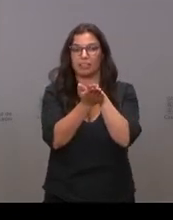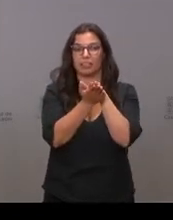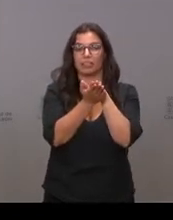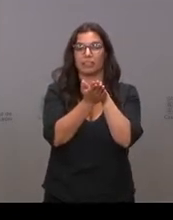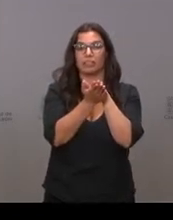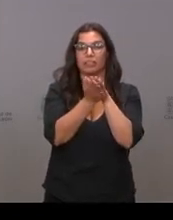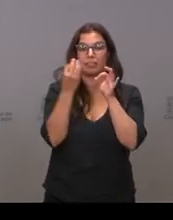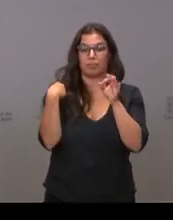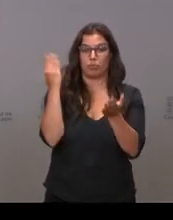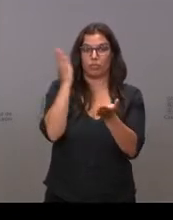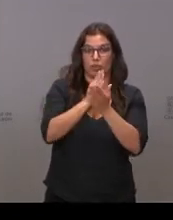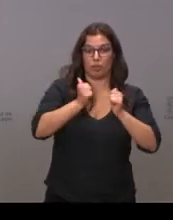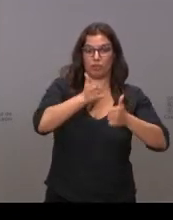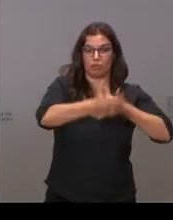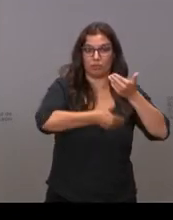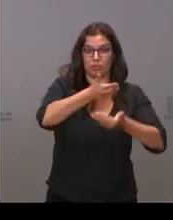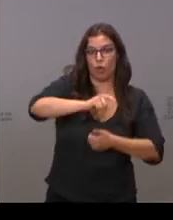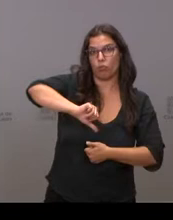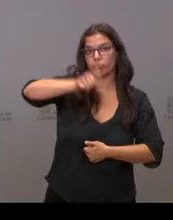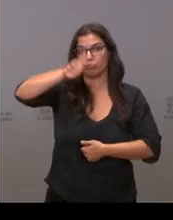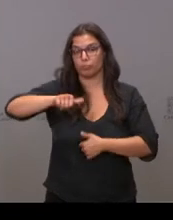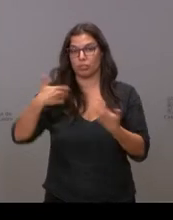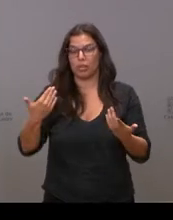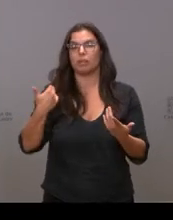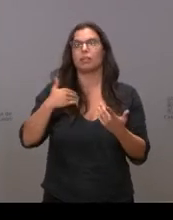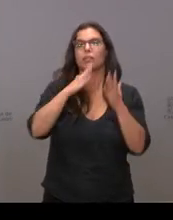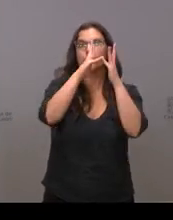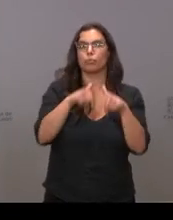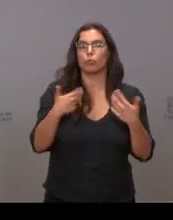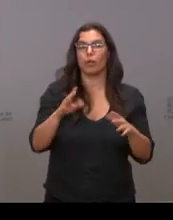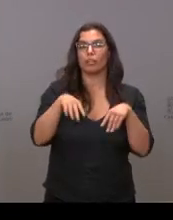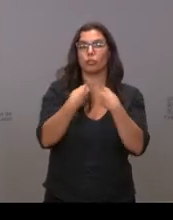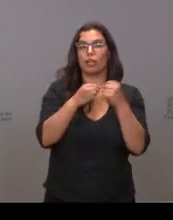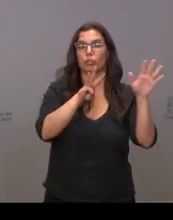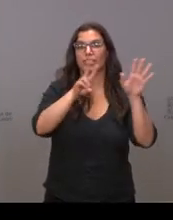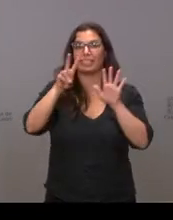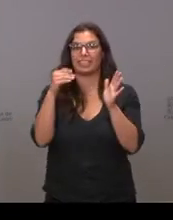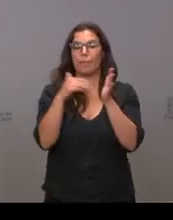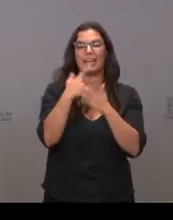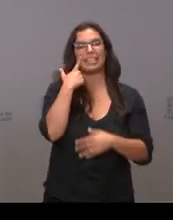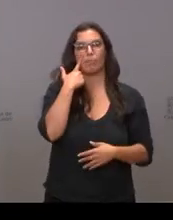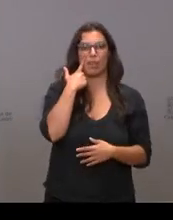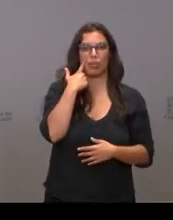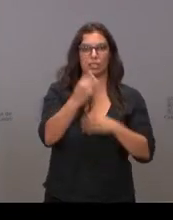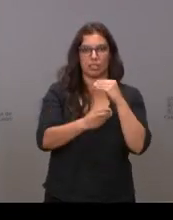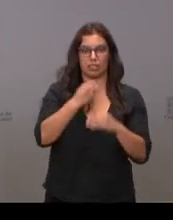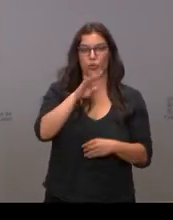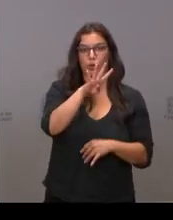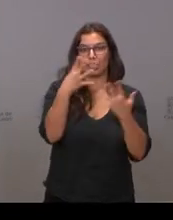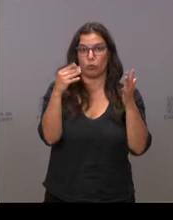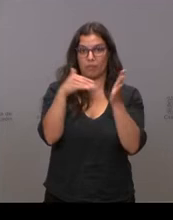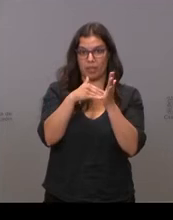sancionadores iniciados y expedientes resueltos. En total, se han realizado 87.000 inspecciones, 49.000